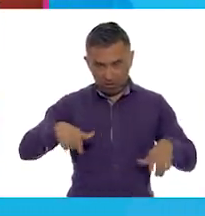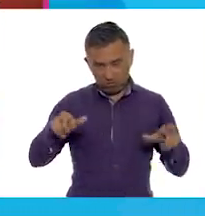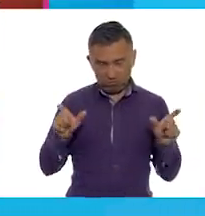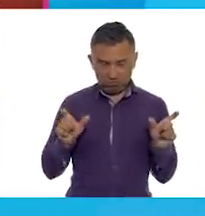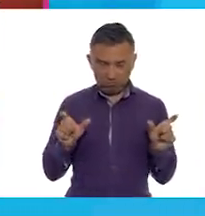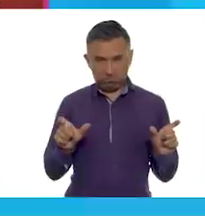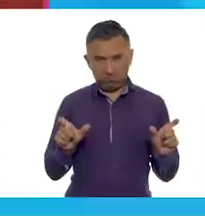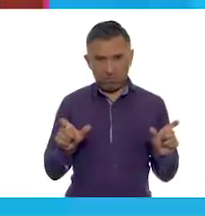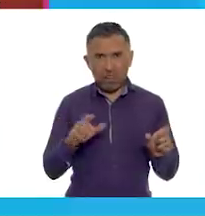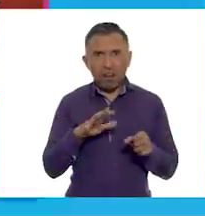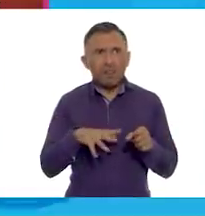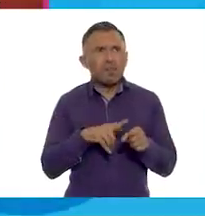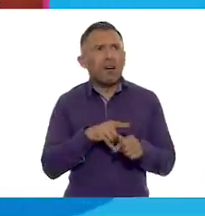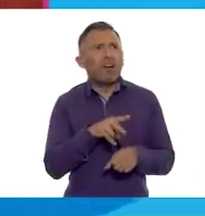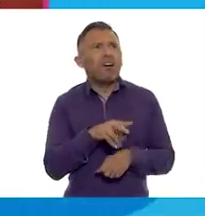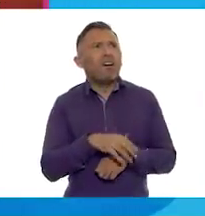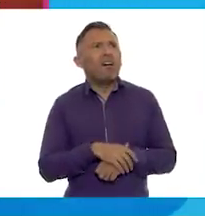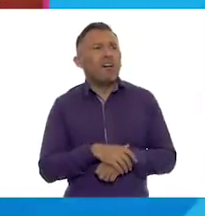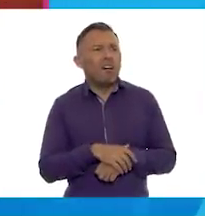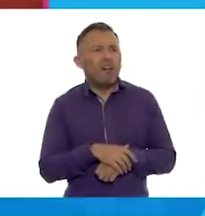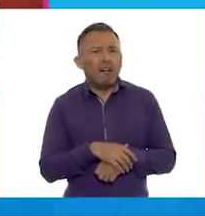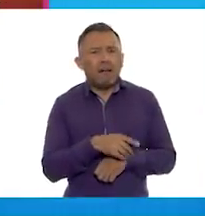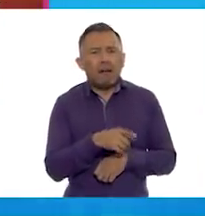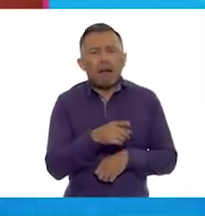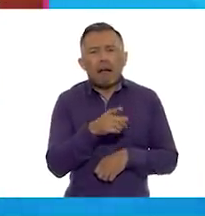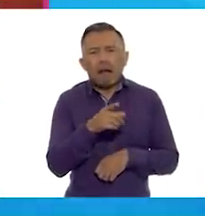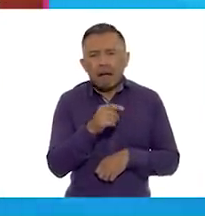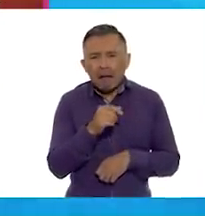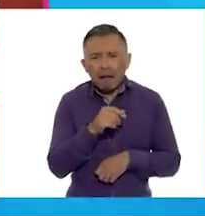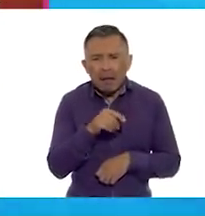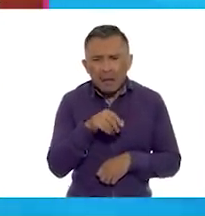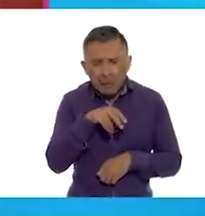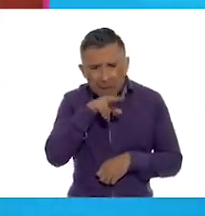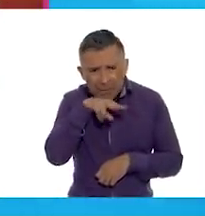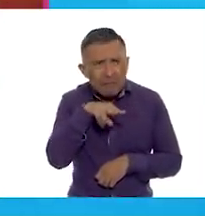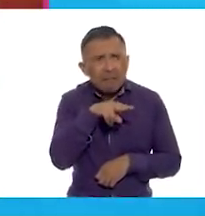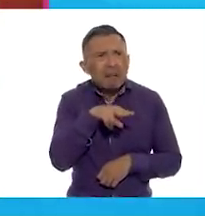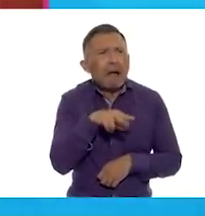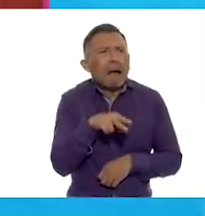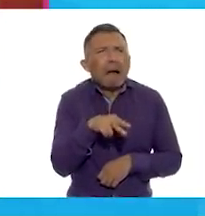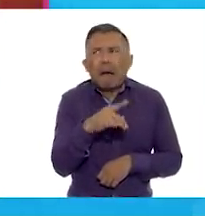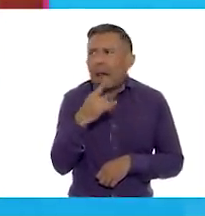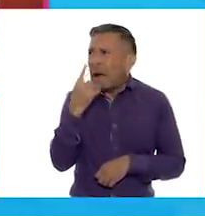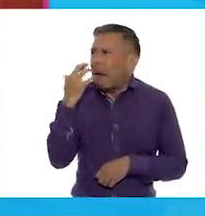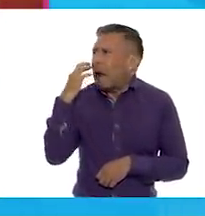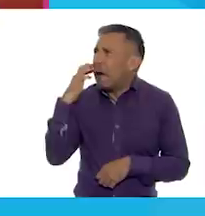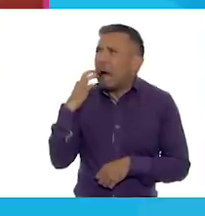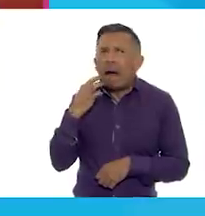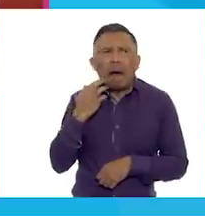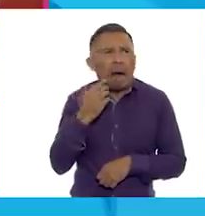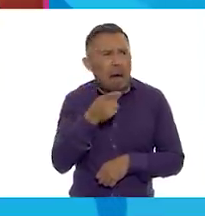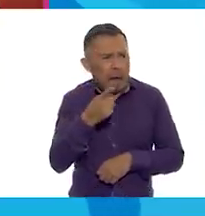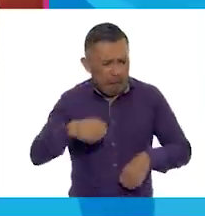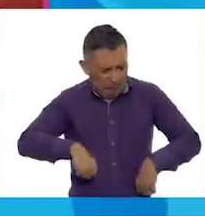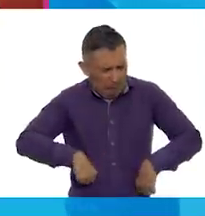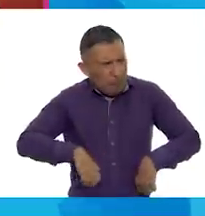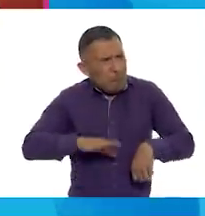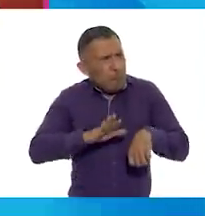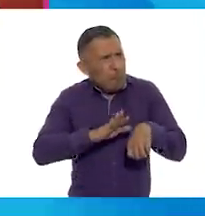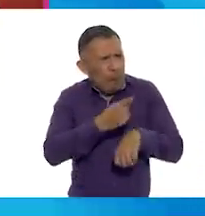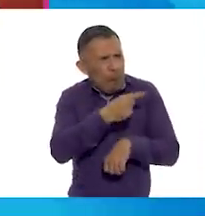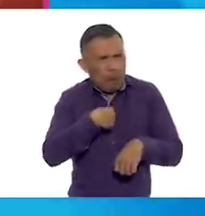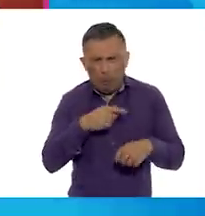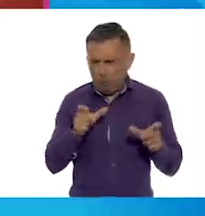¿Por qué han cerrado la senda al río? ¿Qué se cree él? Dijeron las